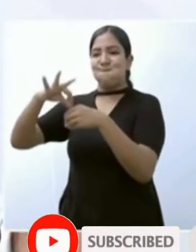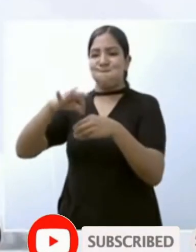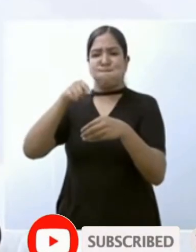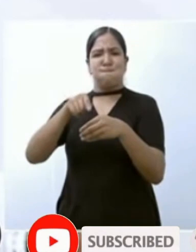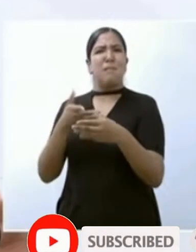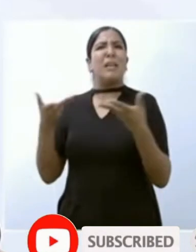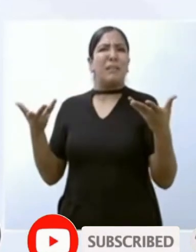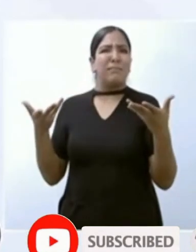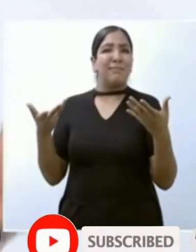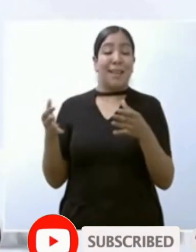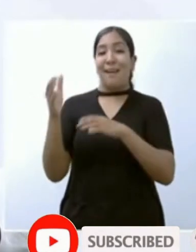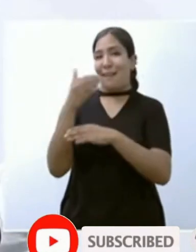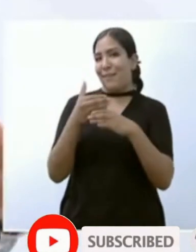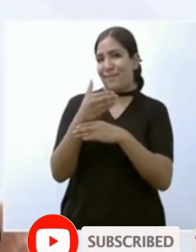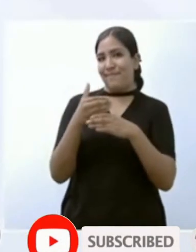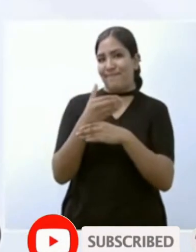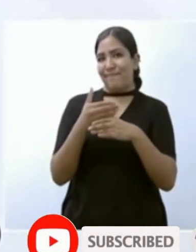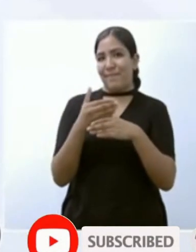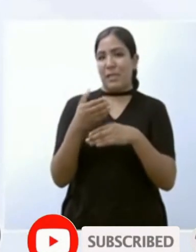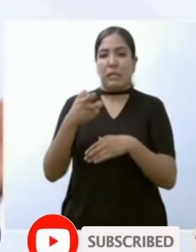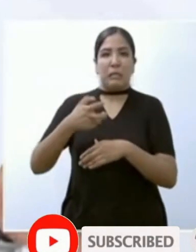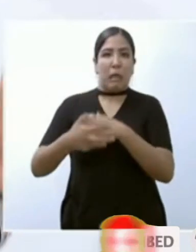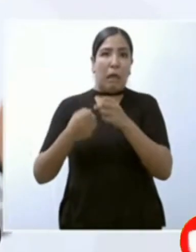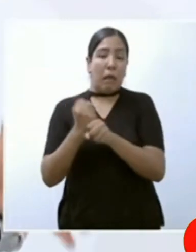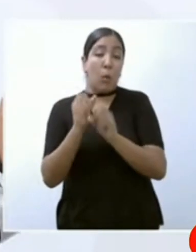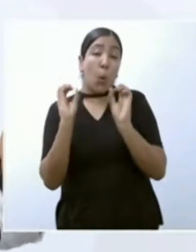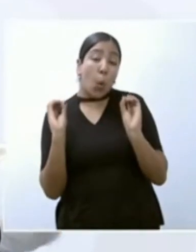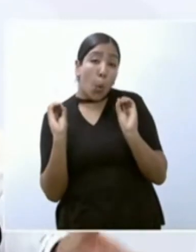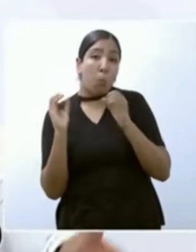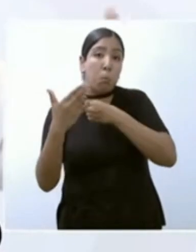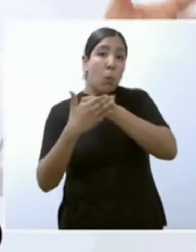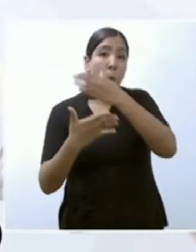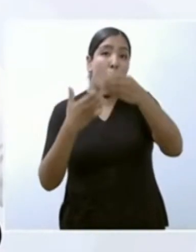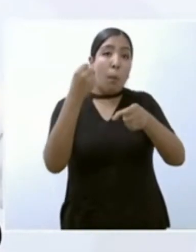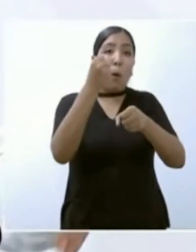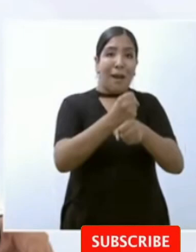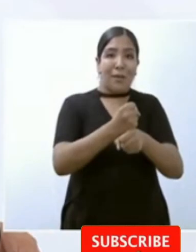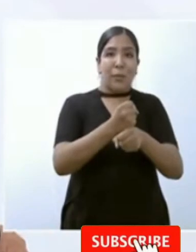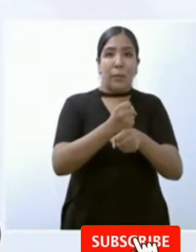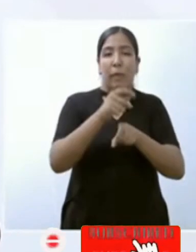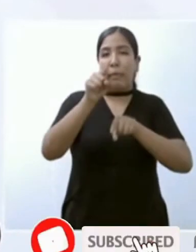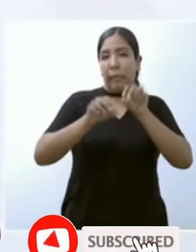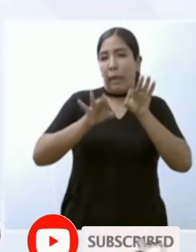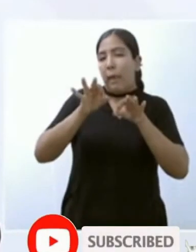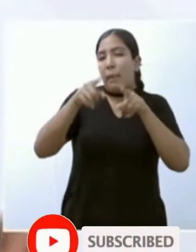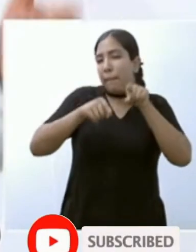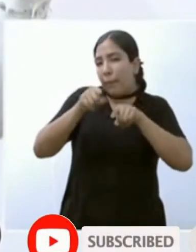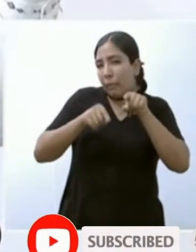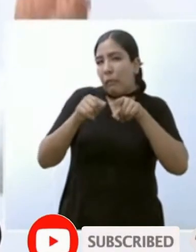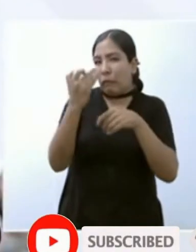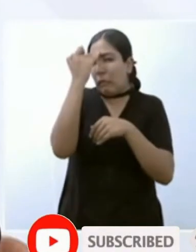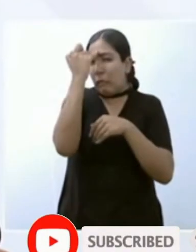en este año el año próximo la temporada que se debe de sembrar de acuerdo a lo que